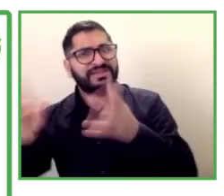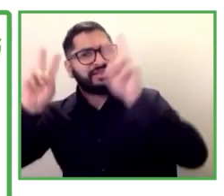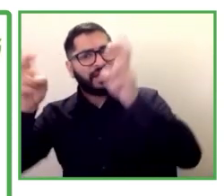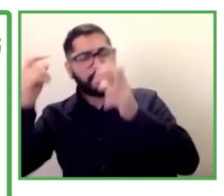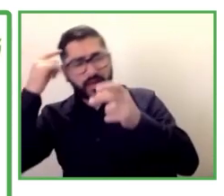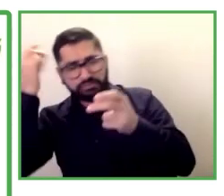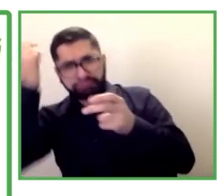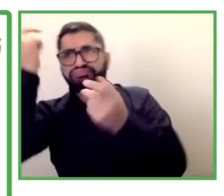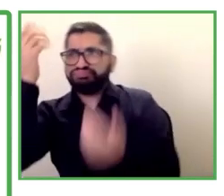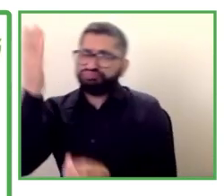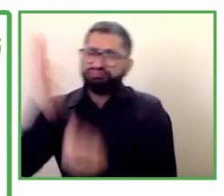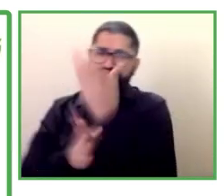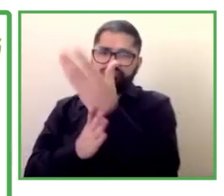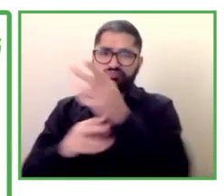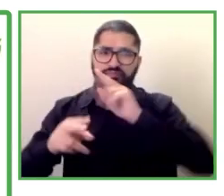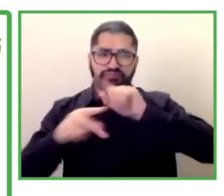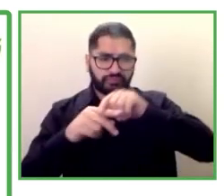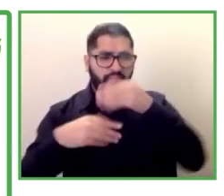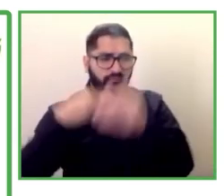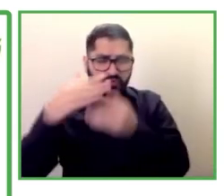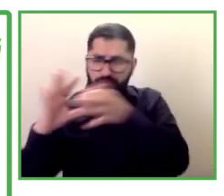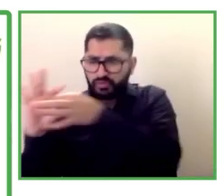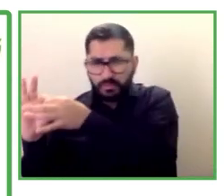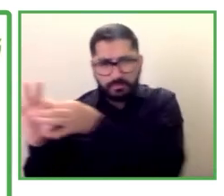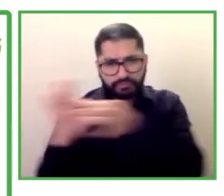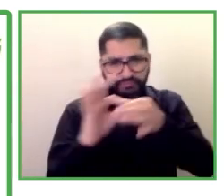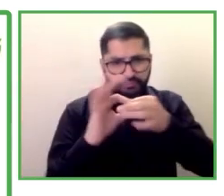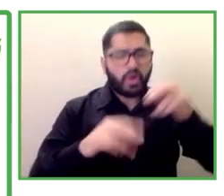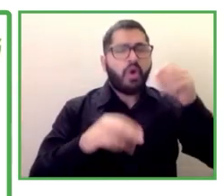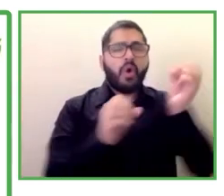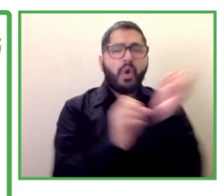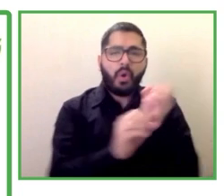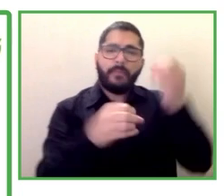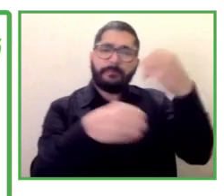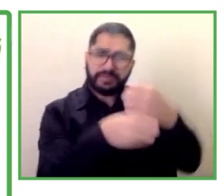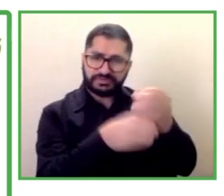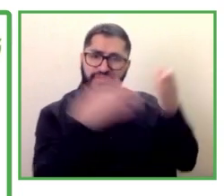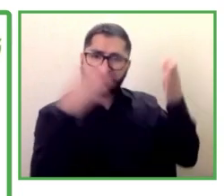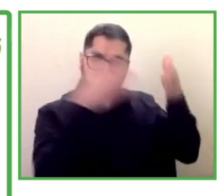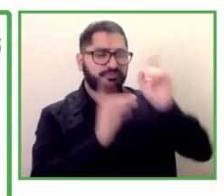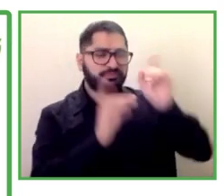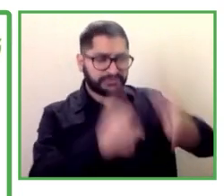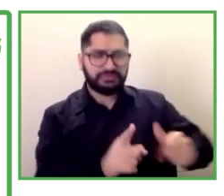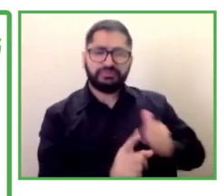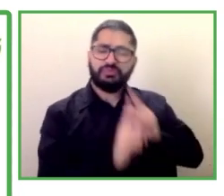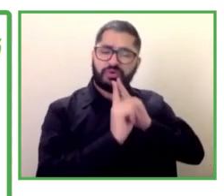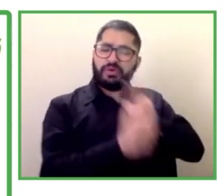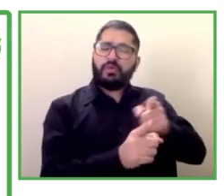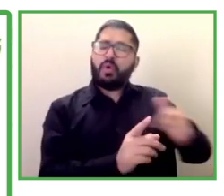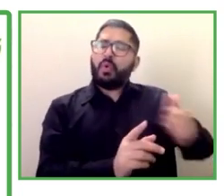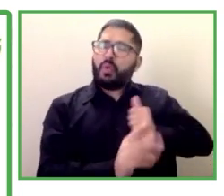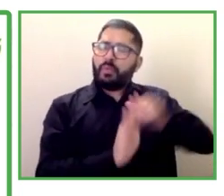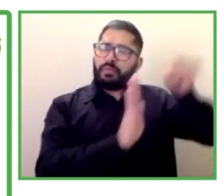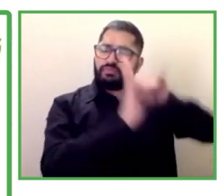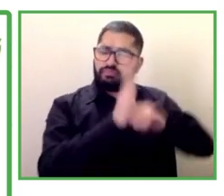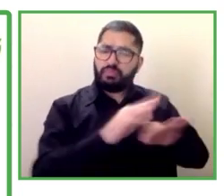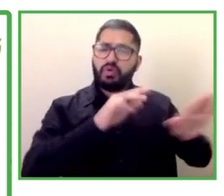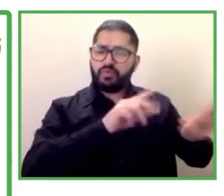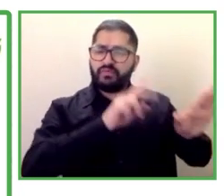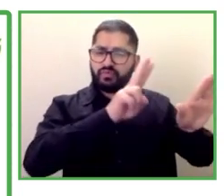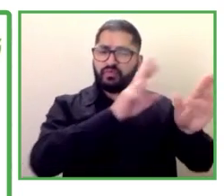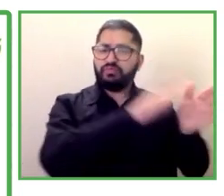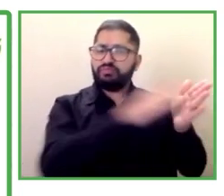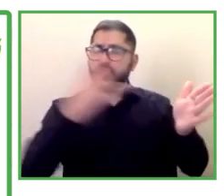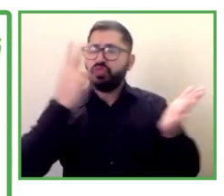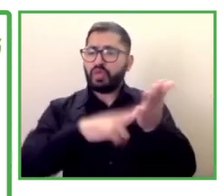cuota específica así en la oferta de empleo público de los años 2009, 2010 y 2011 la Dirección General de Función